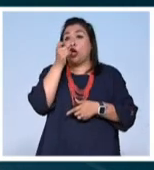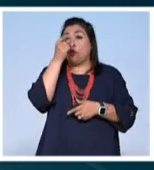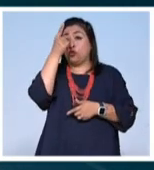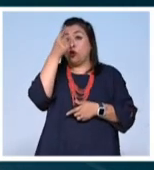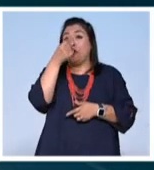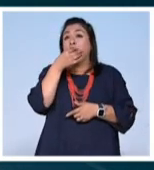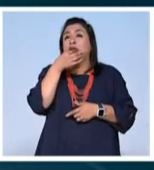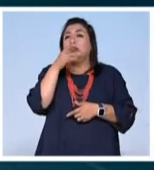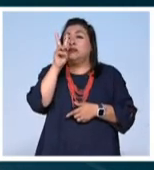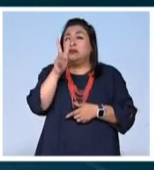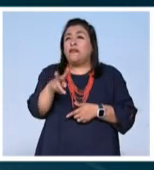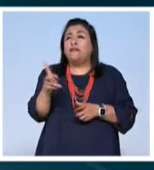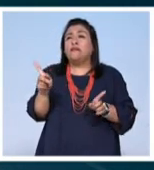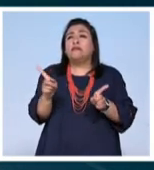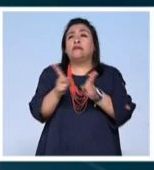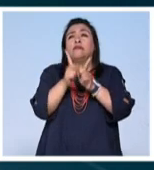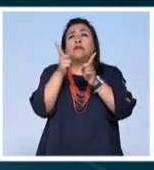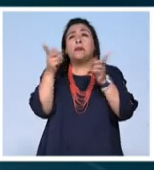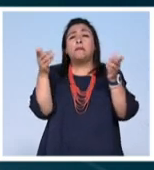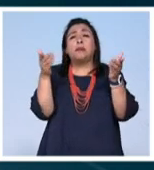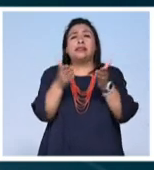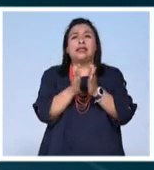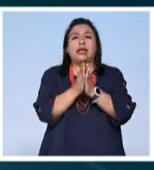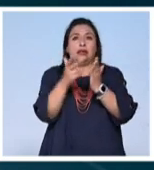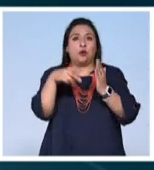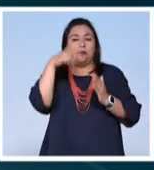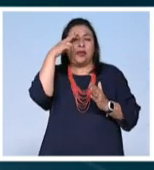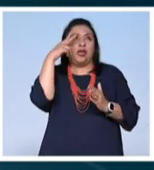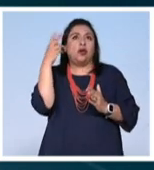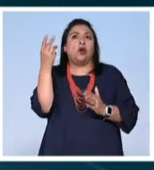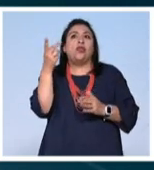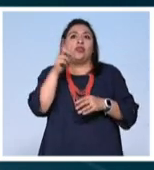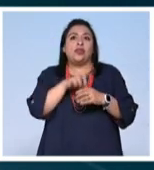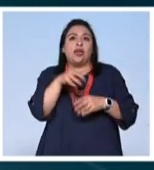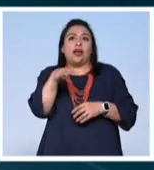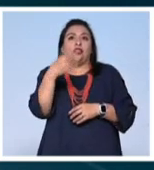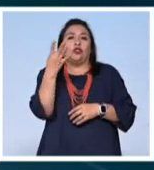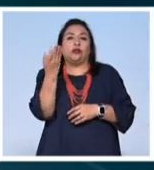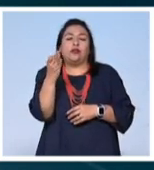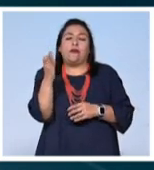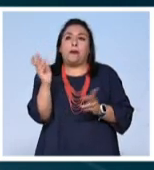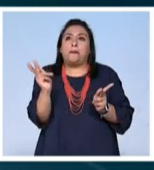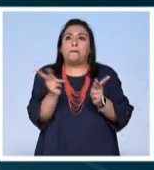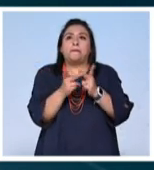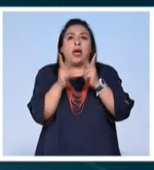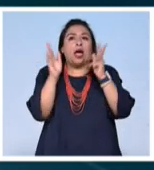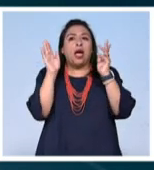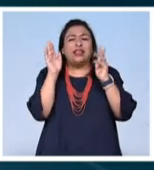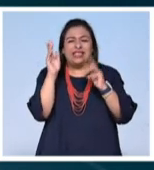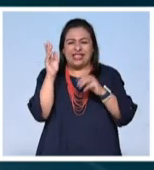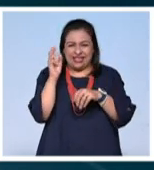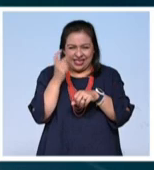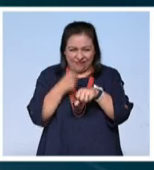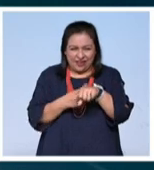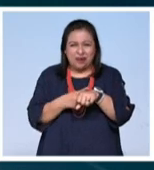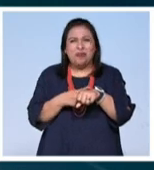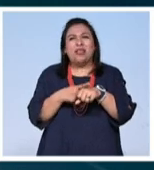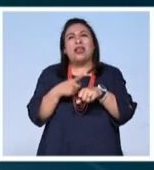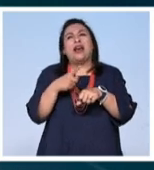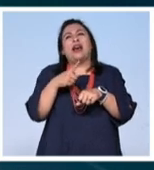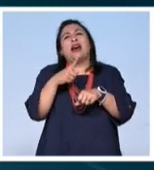celebró la afortunada coincidencia de presentar su libro en México un 14 de febrero pues si bien la enfermedad la